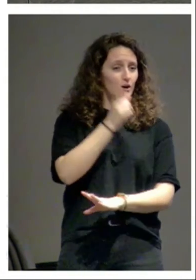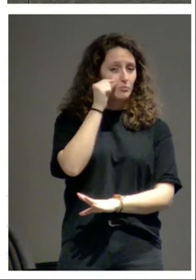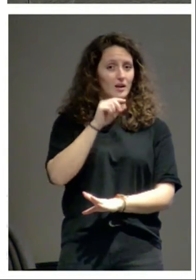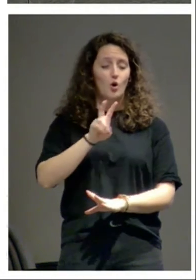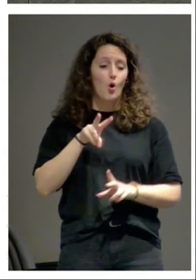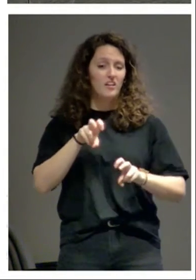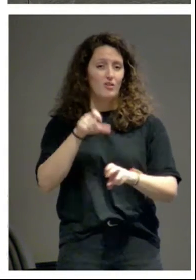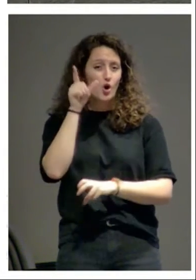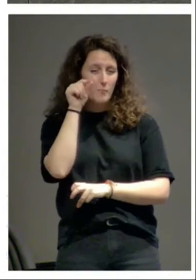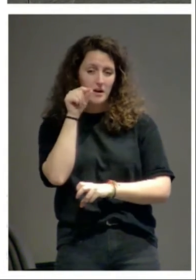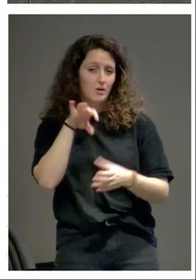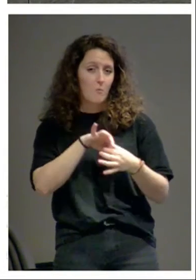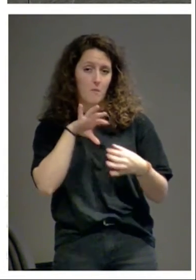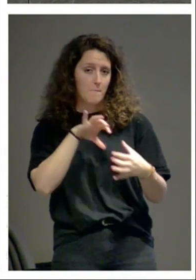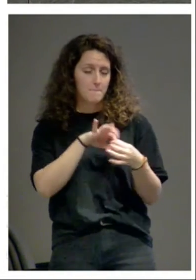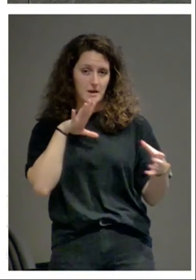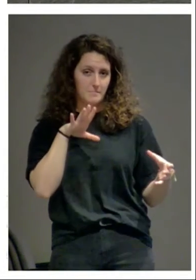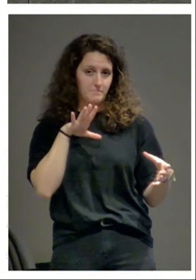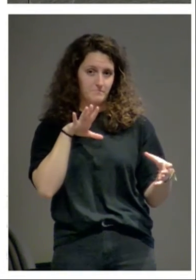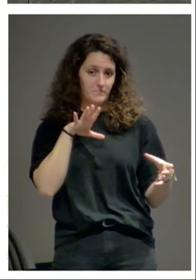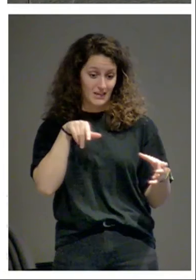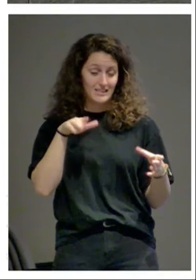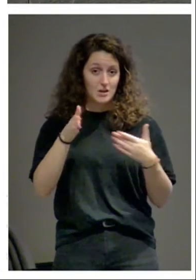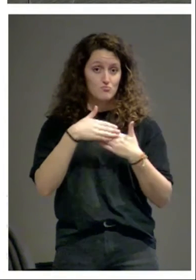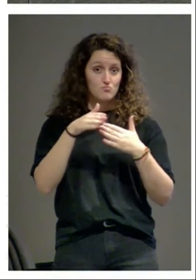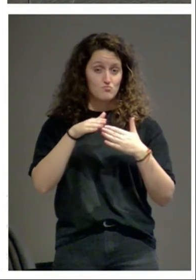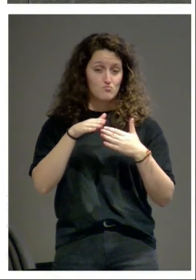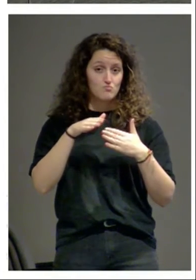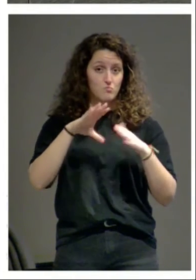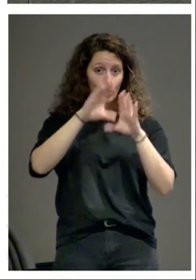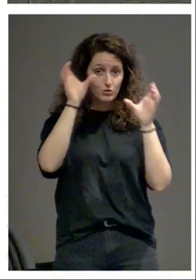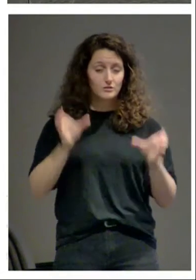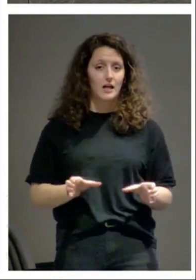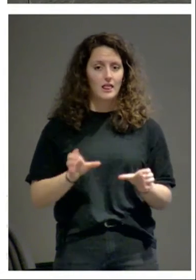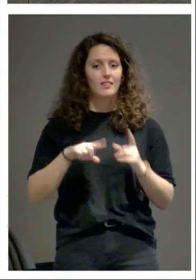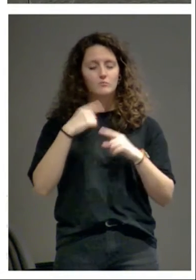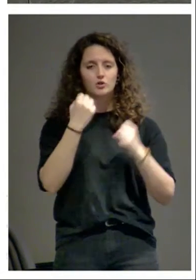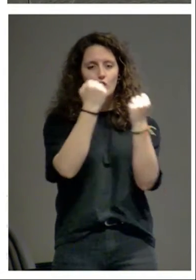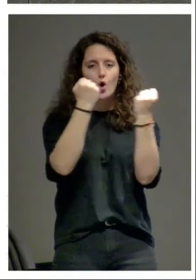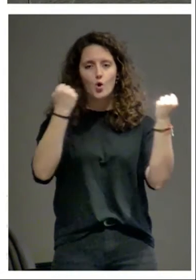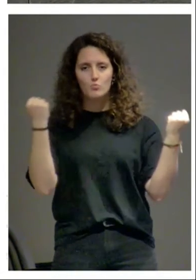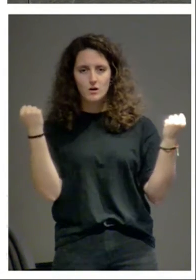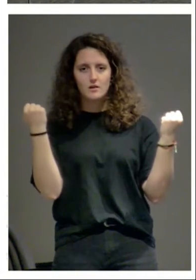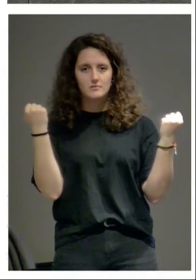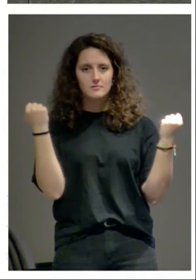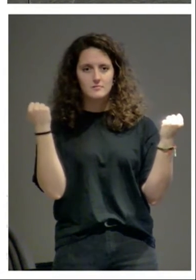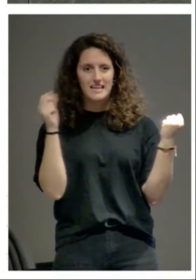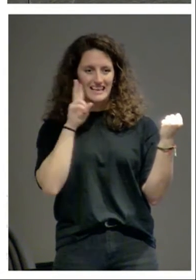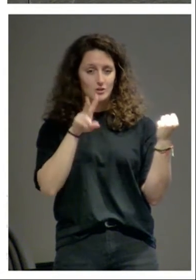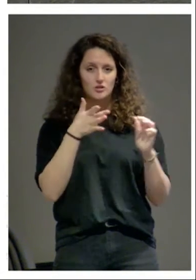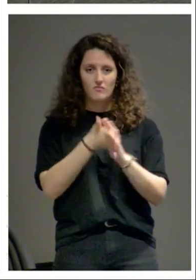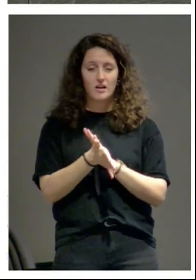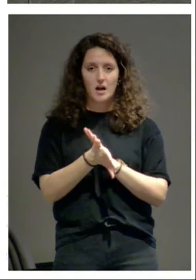románico una portada en resalte que luego cuenta con columnas como estamos viendo es pleno